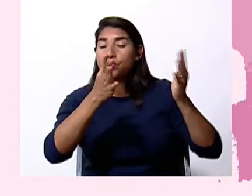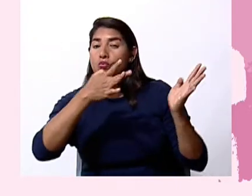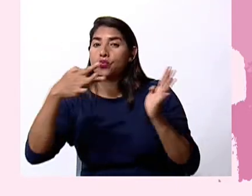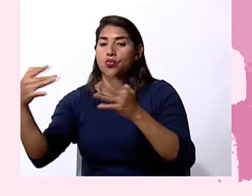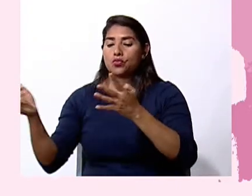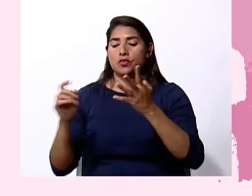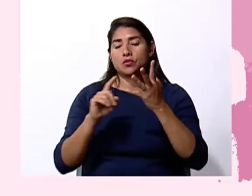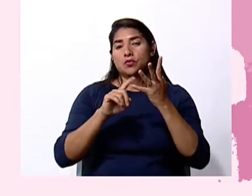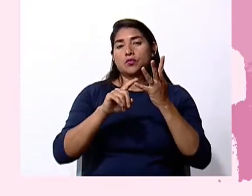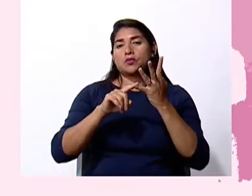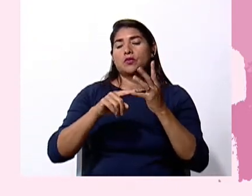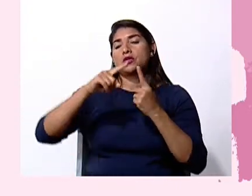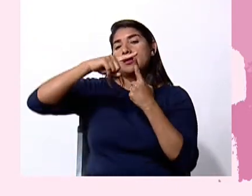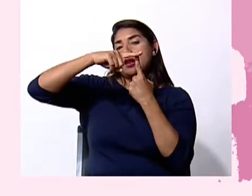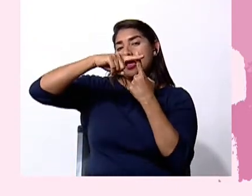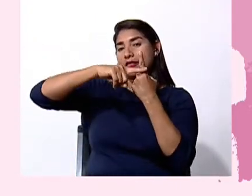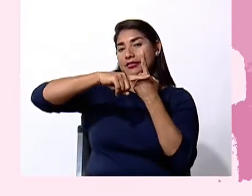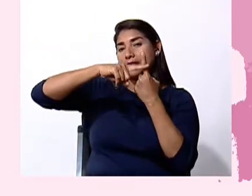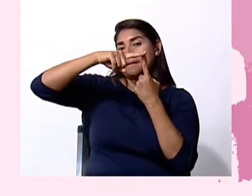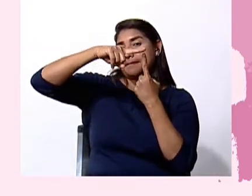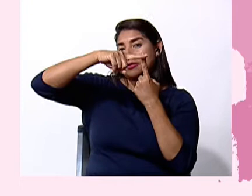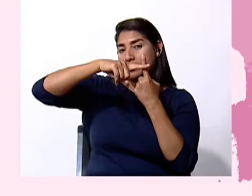y la temperatura.